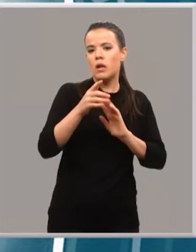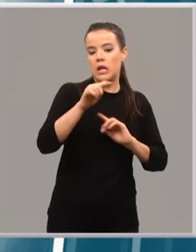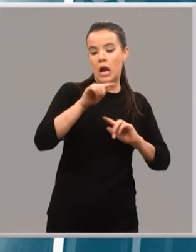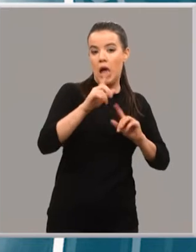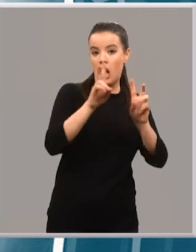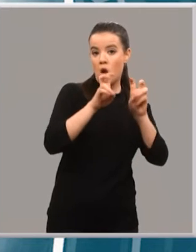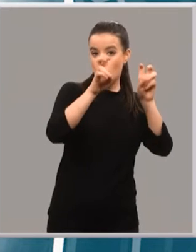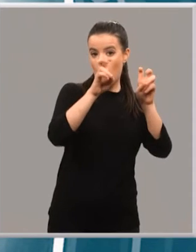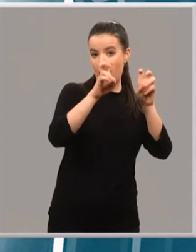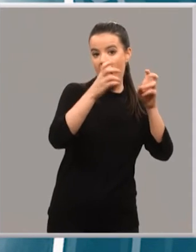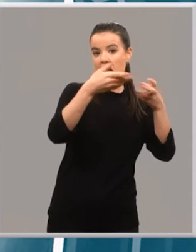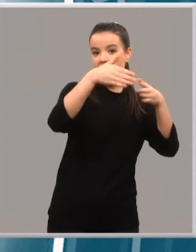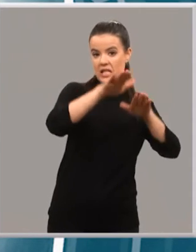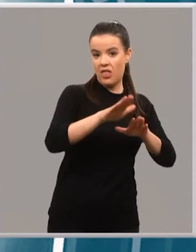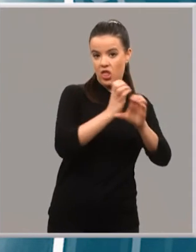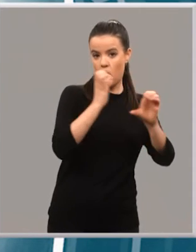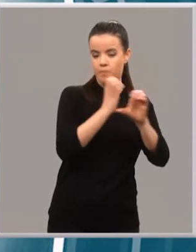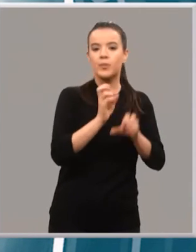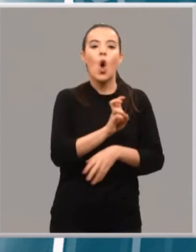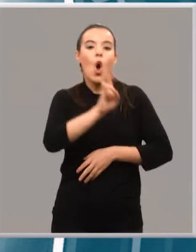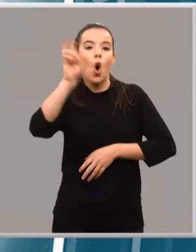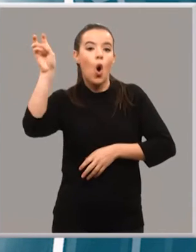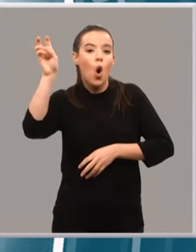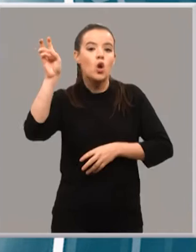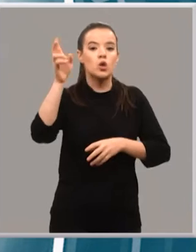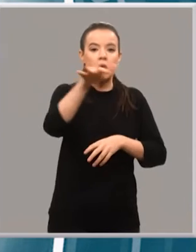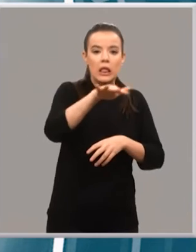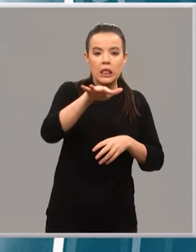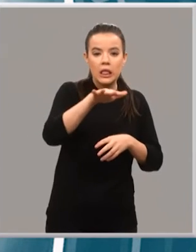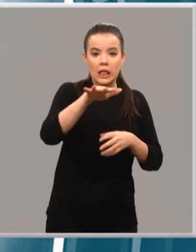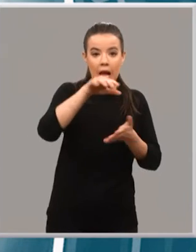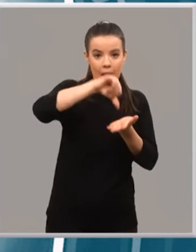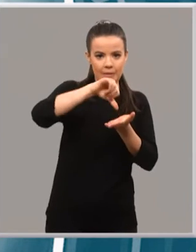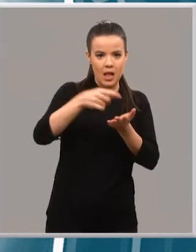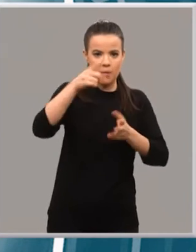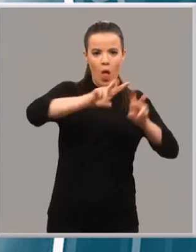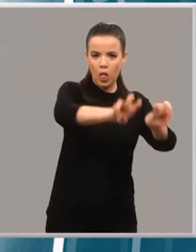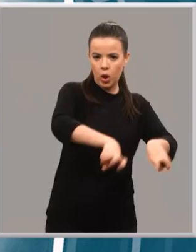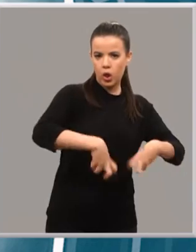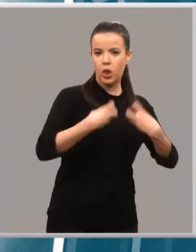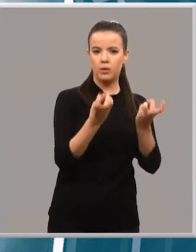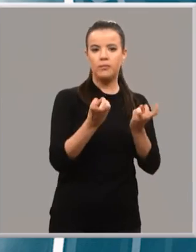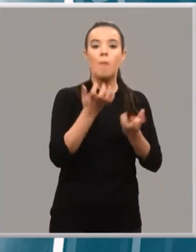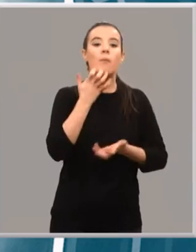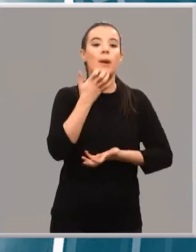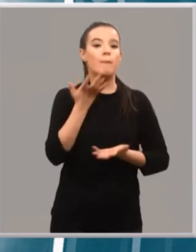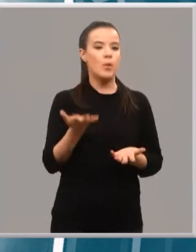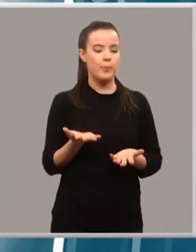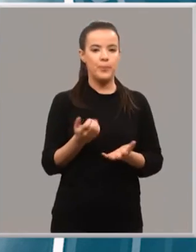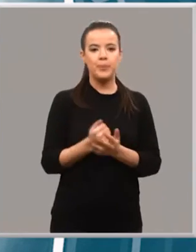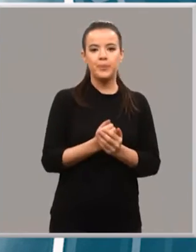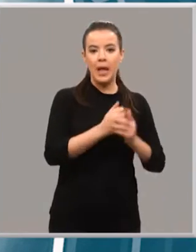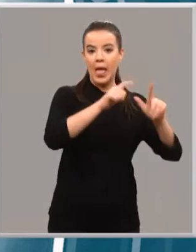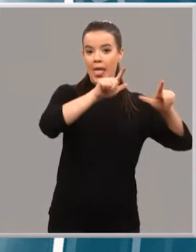la vieja. Otras instalaciones de la capital también van a ser remodeladas. Como va a ser el